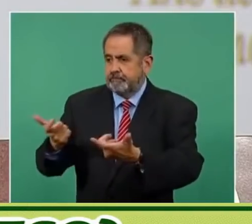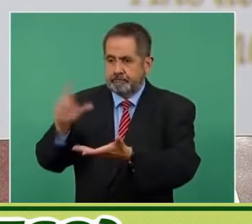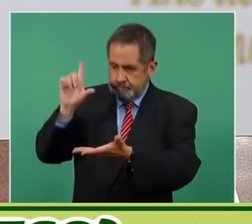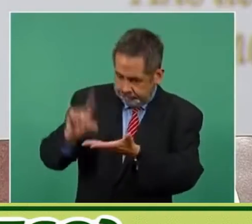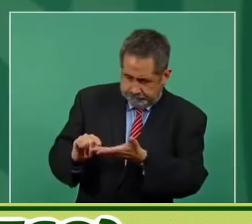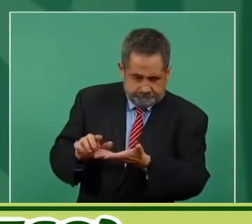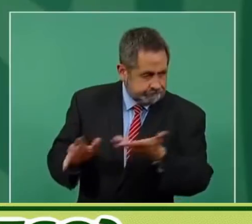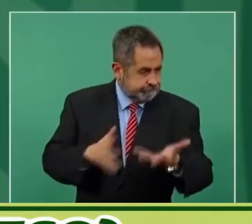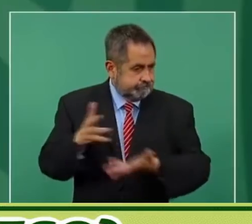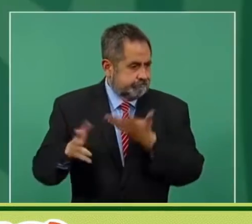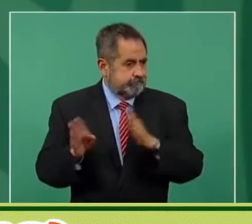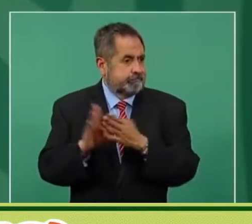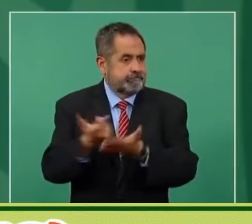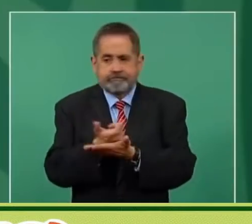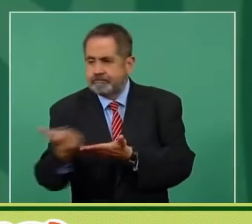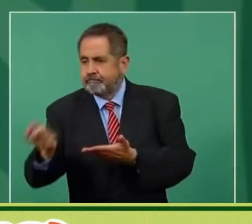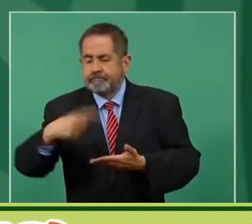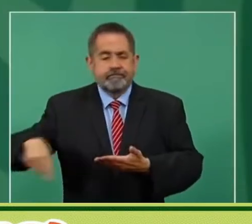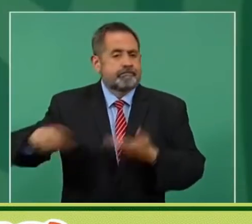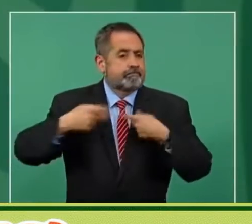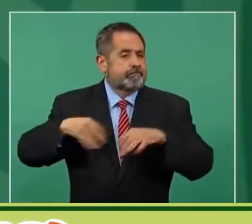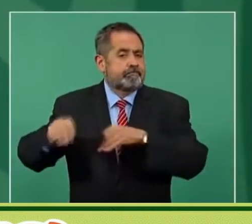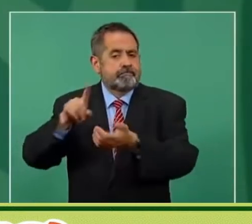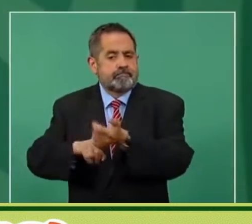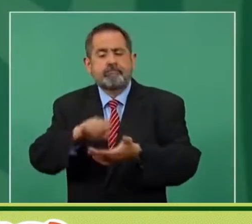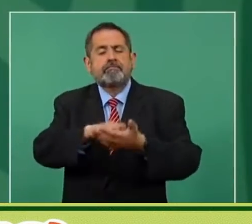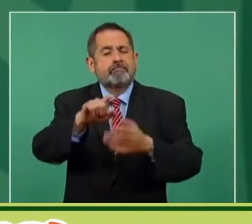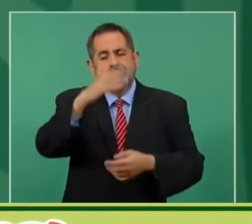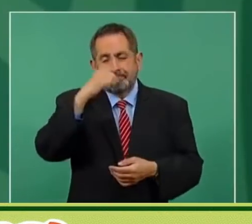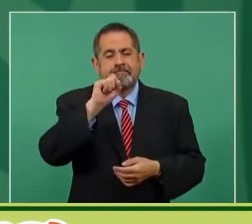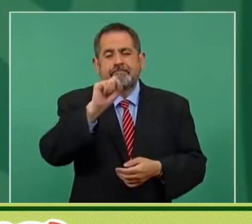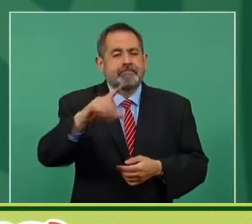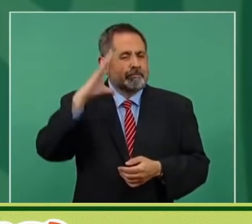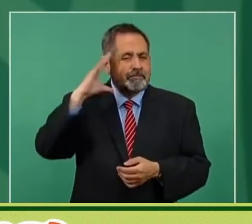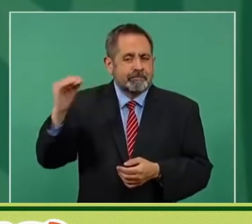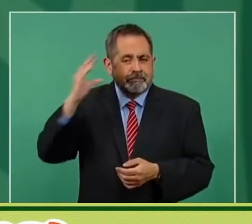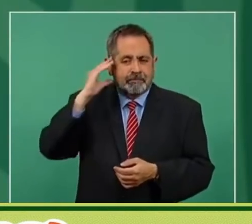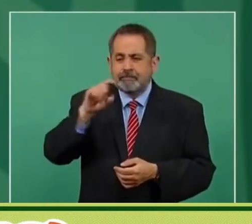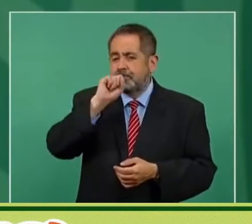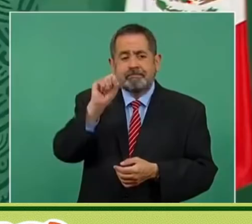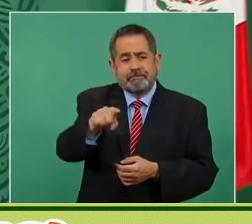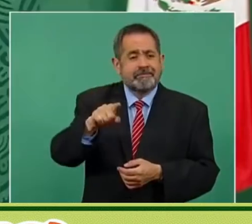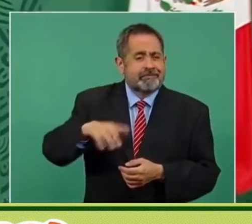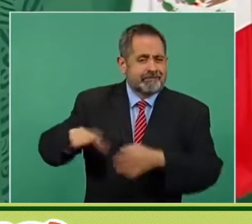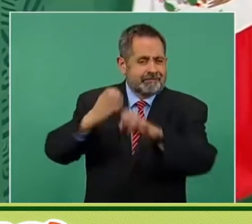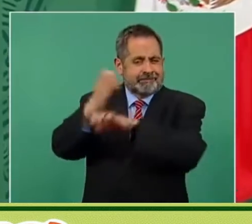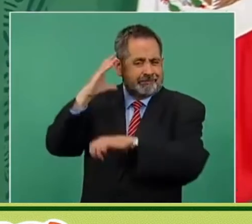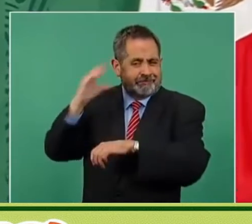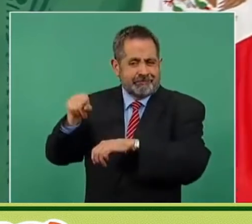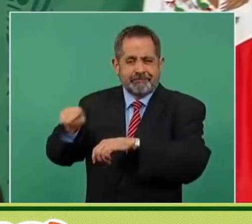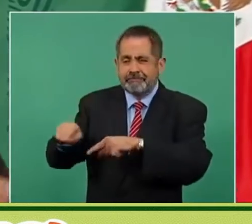es un caso, por ejemplo, de Colima, que